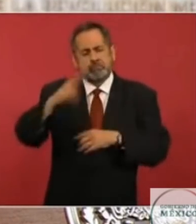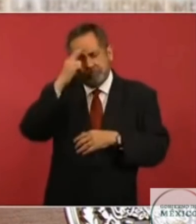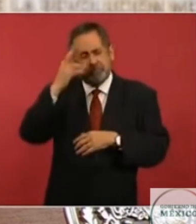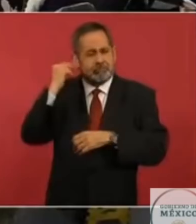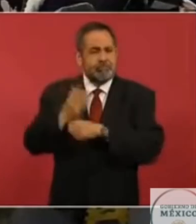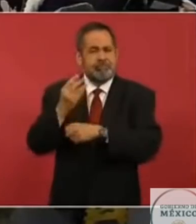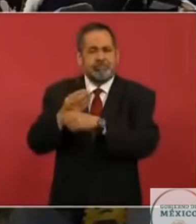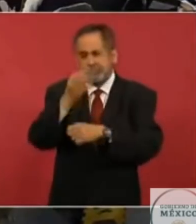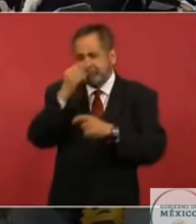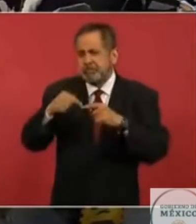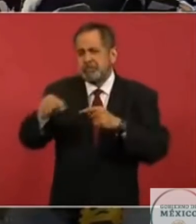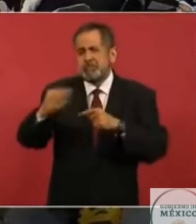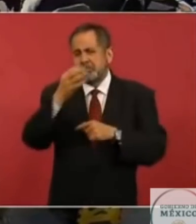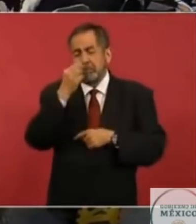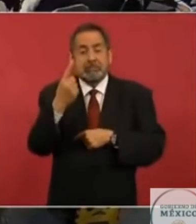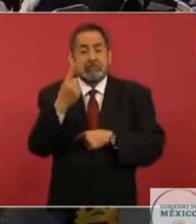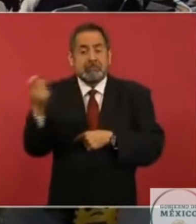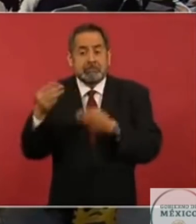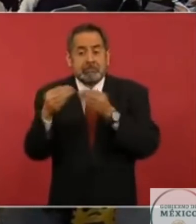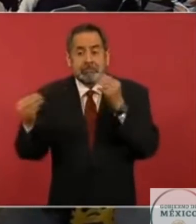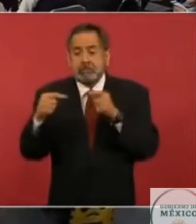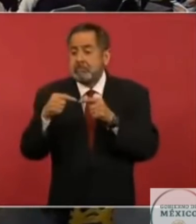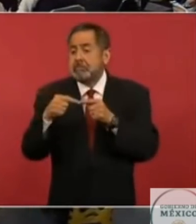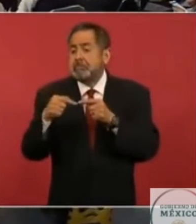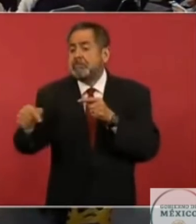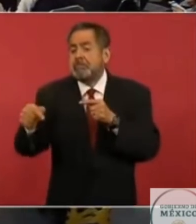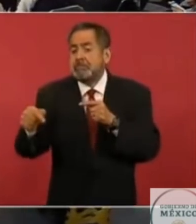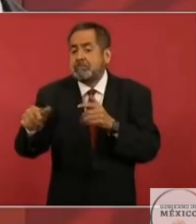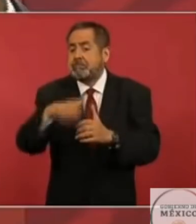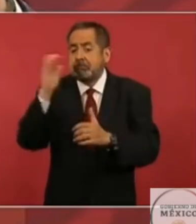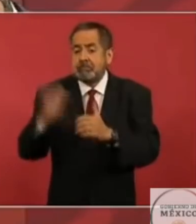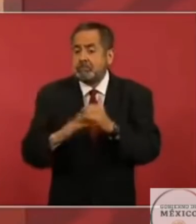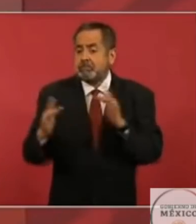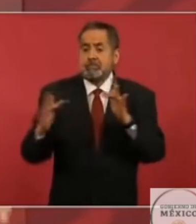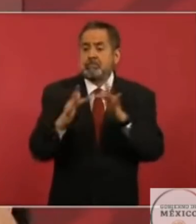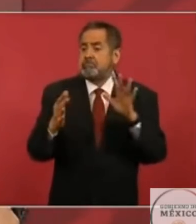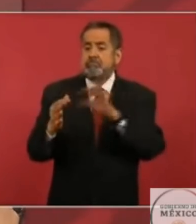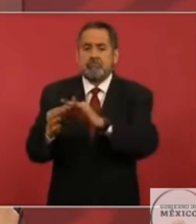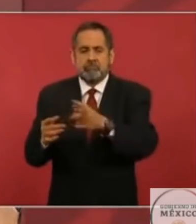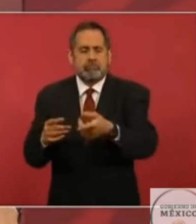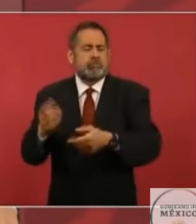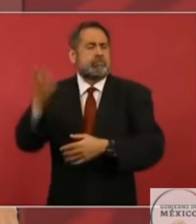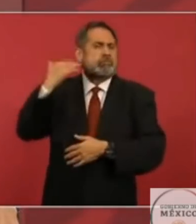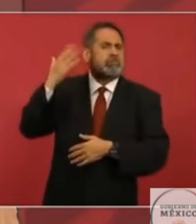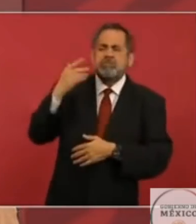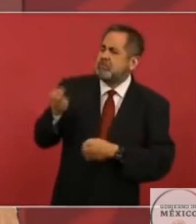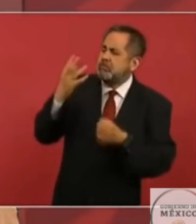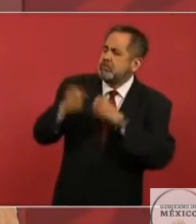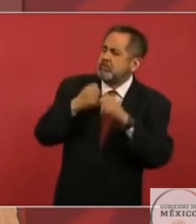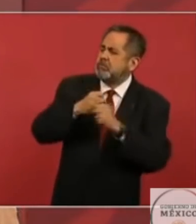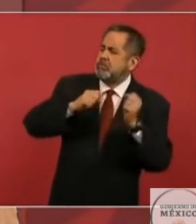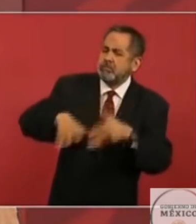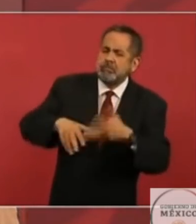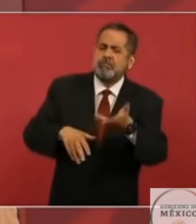100 metros para conectar, ¿cuántos años llevaba este conflicto?